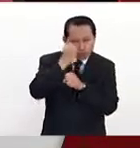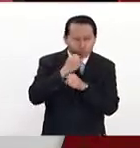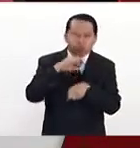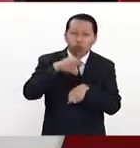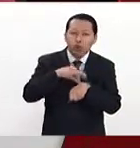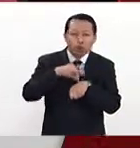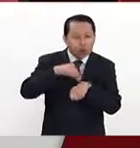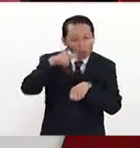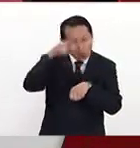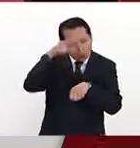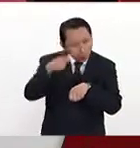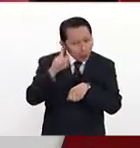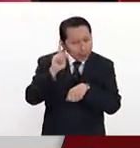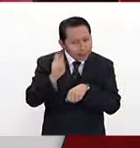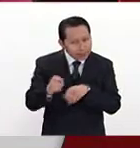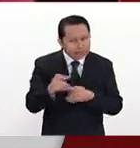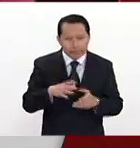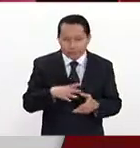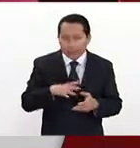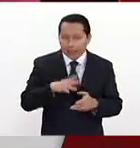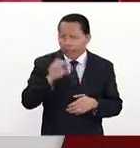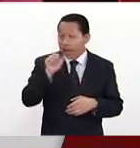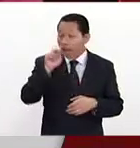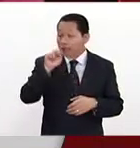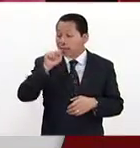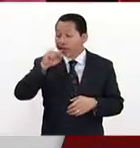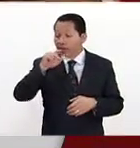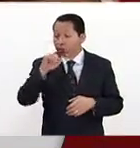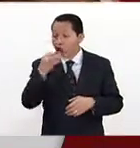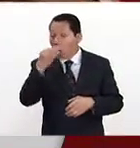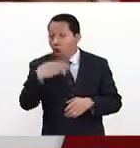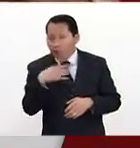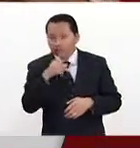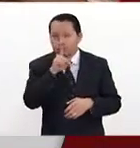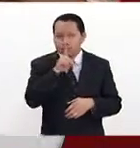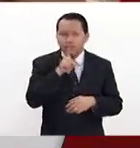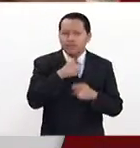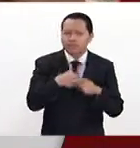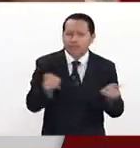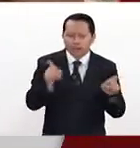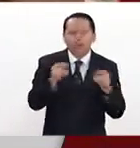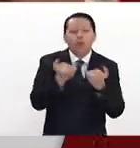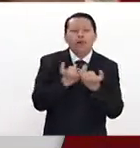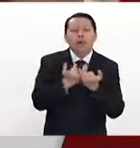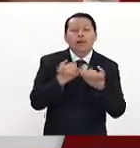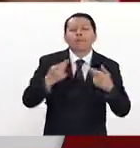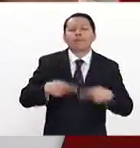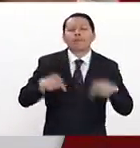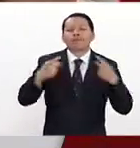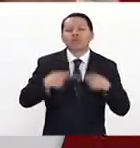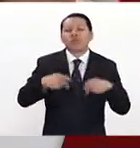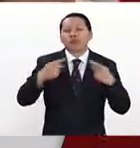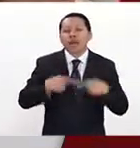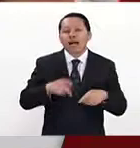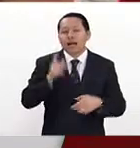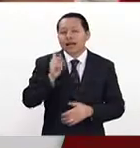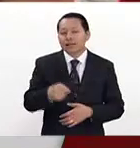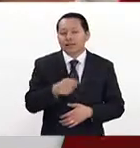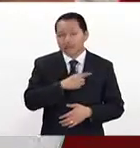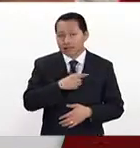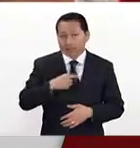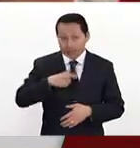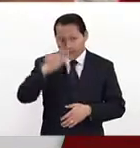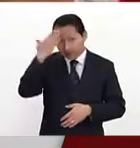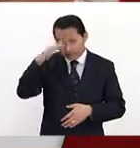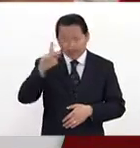decir, esto no requiere un antibiótico. Y el paciente también saber que no todas las